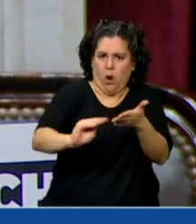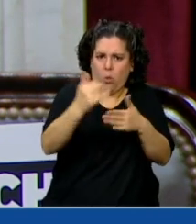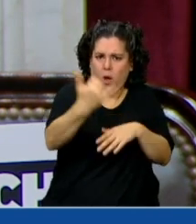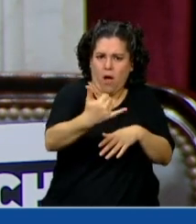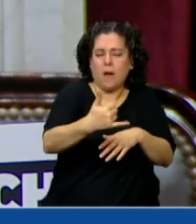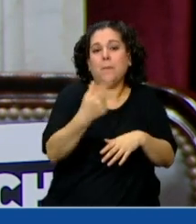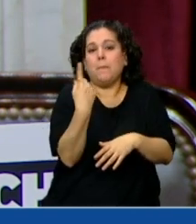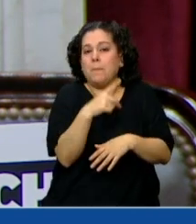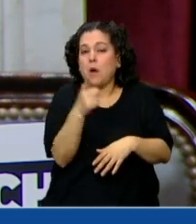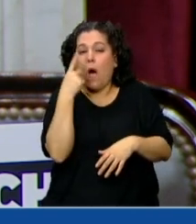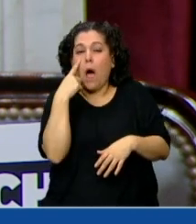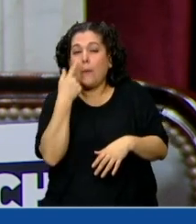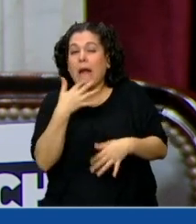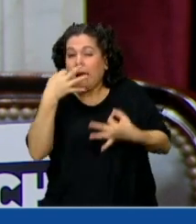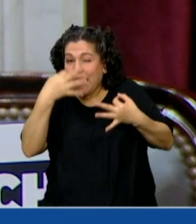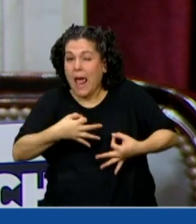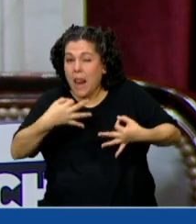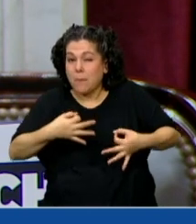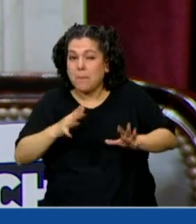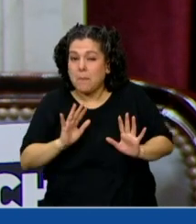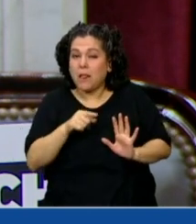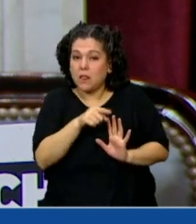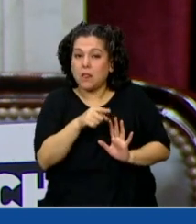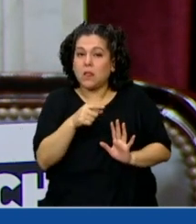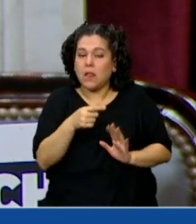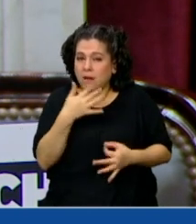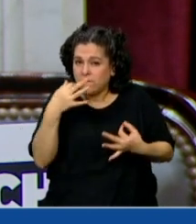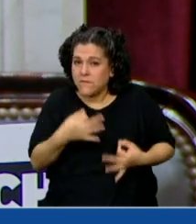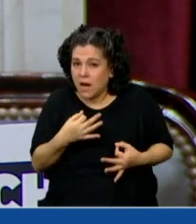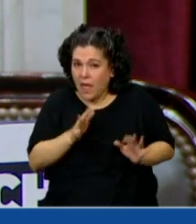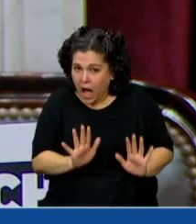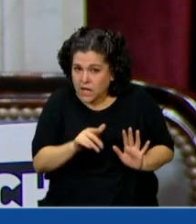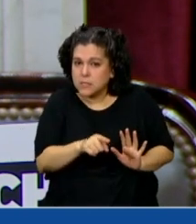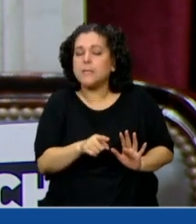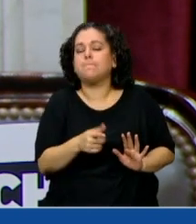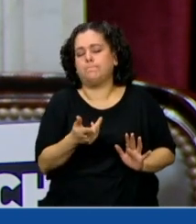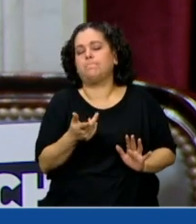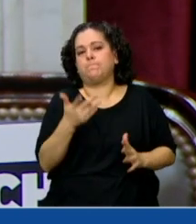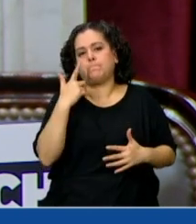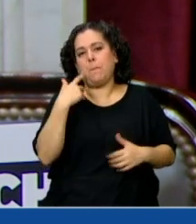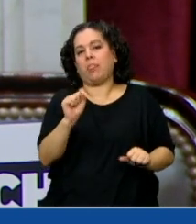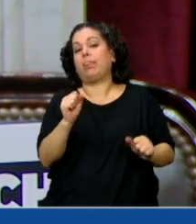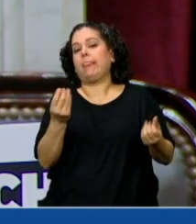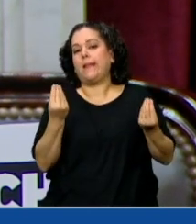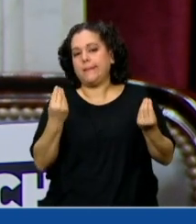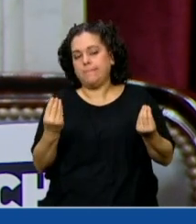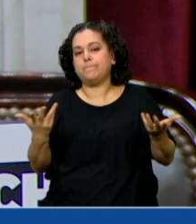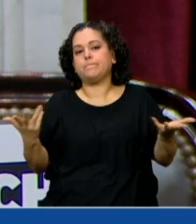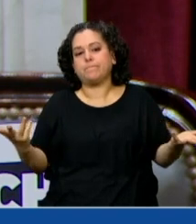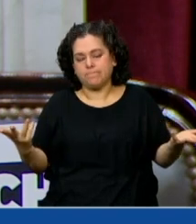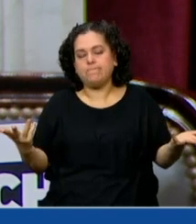cuánta es la realidad de lo que esto ocurre de verdad, nos vamos a encontrar con que